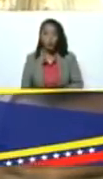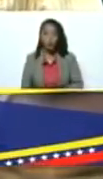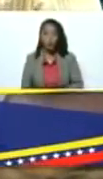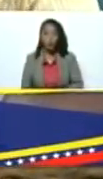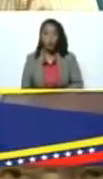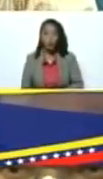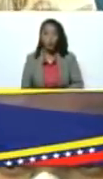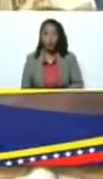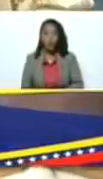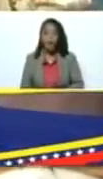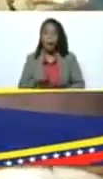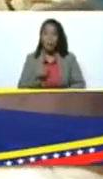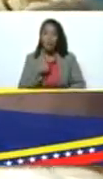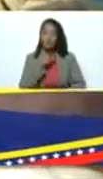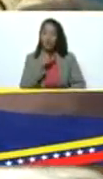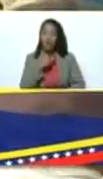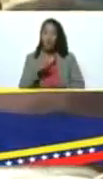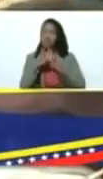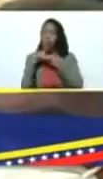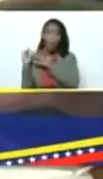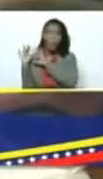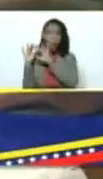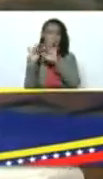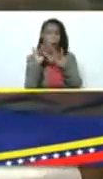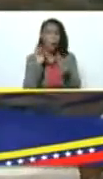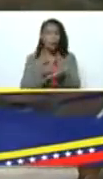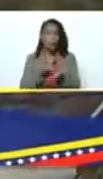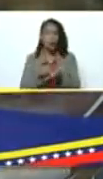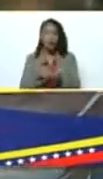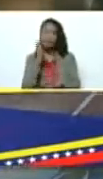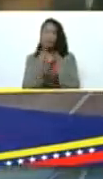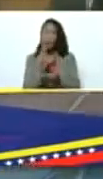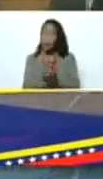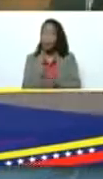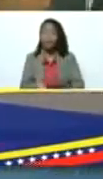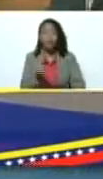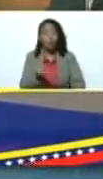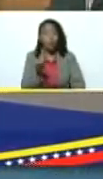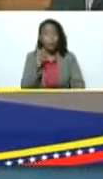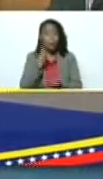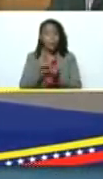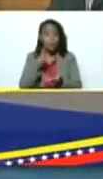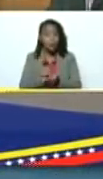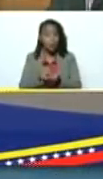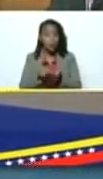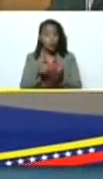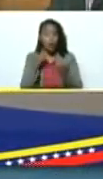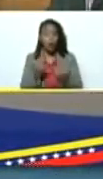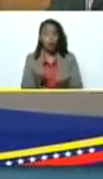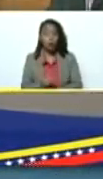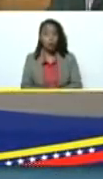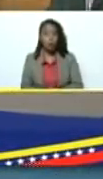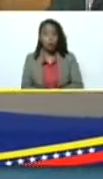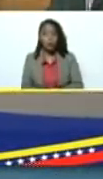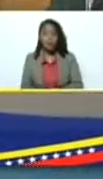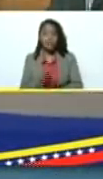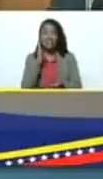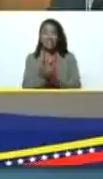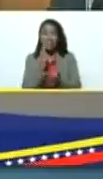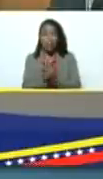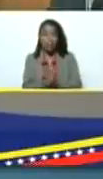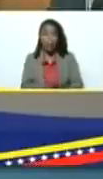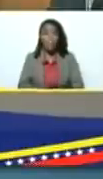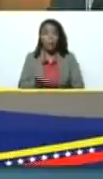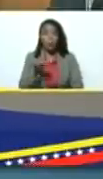Me hubiera gustado que estuvieran todos, todos presentes. Siempre es importante la presencialidad. Siempre muy